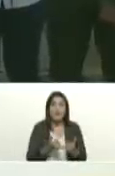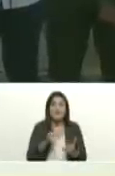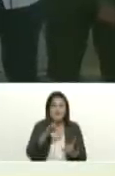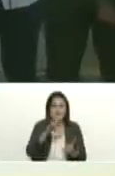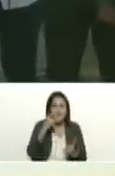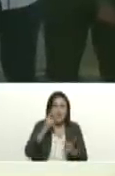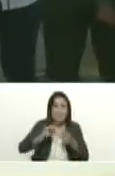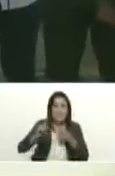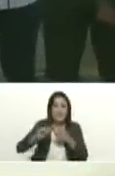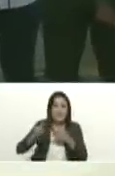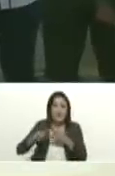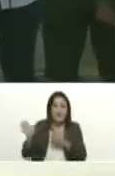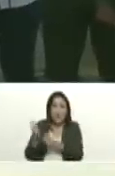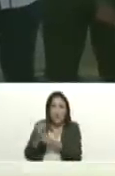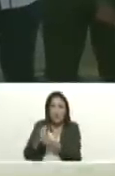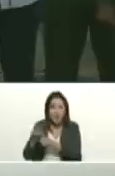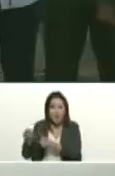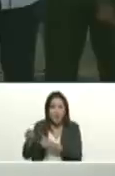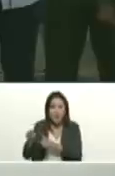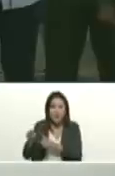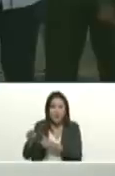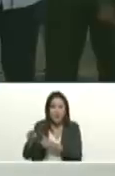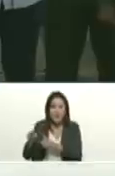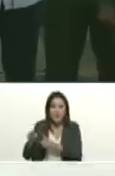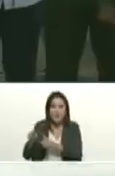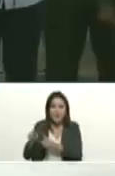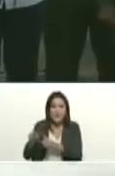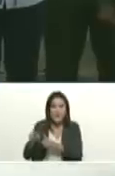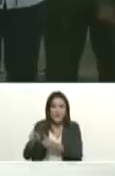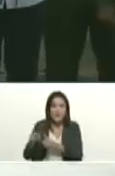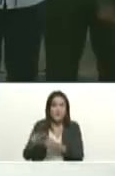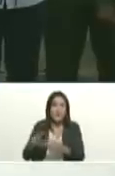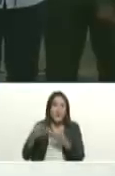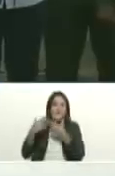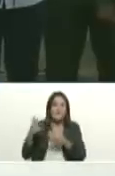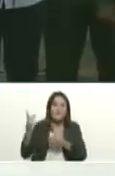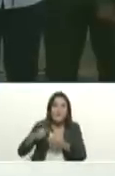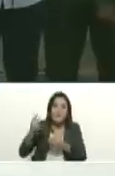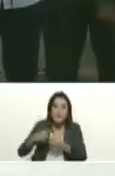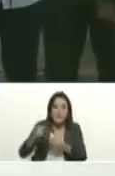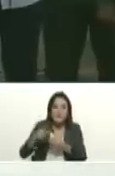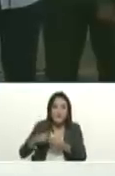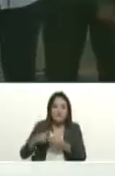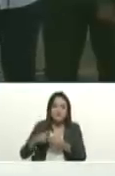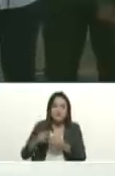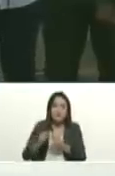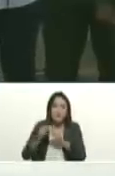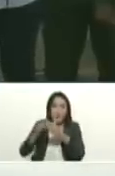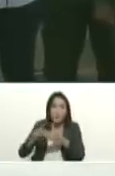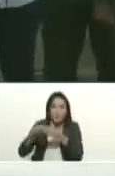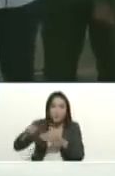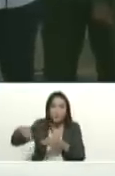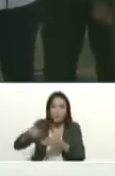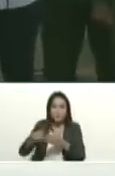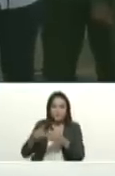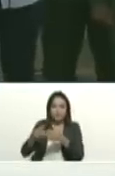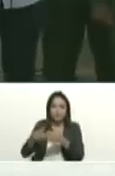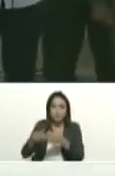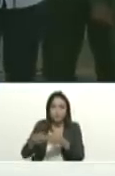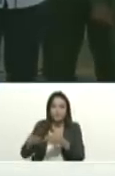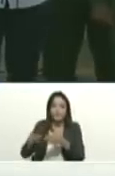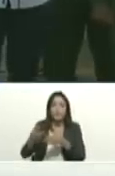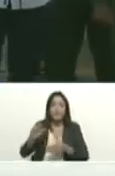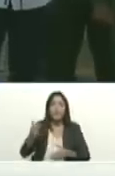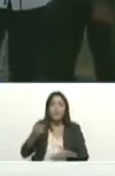por el servicio está en el muelle de embarque de PDVSA allá en Guaraguao y